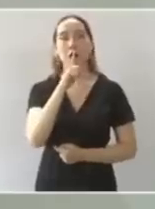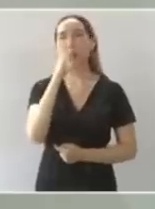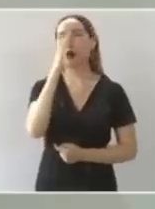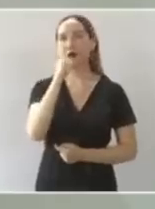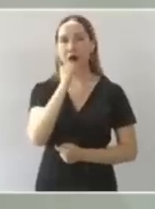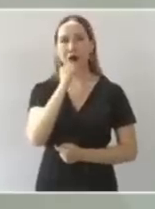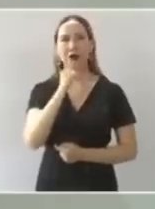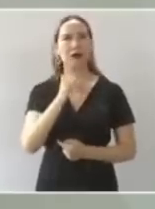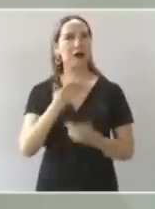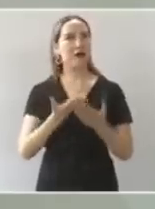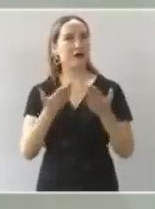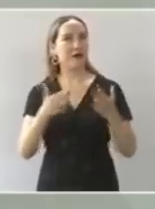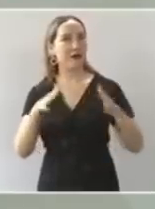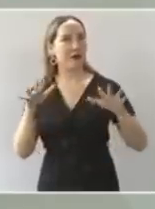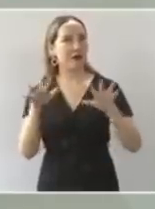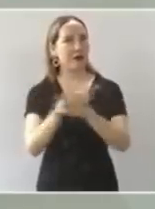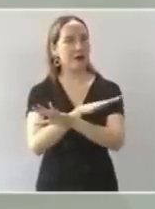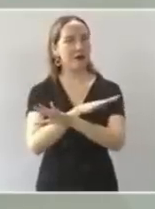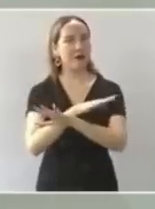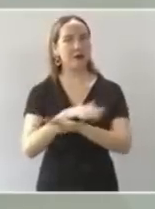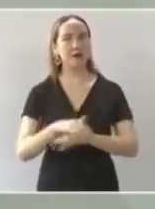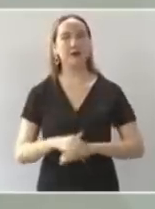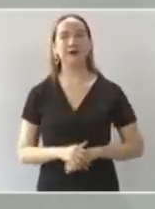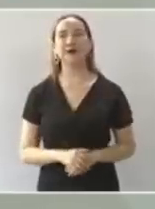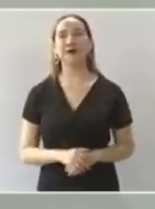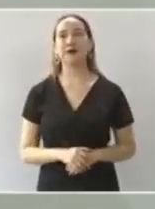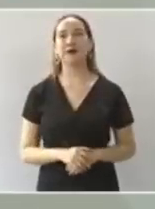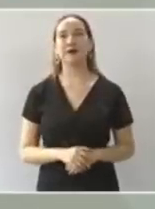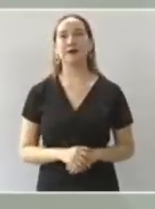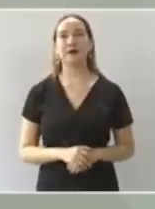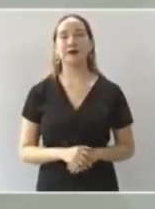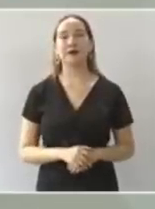no sale en la foto. Y ahí estaban todos,